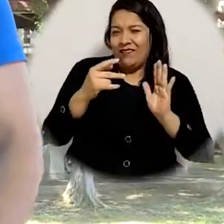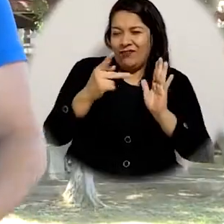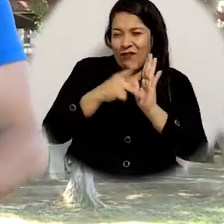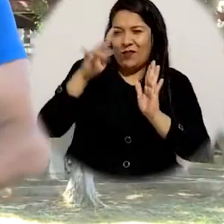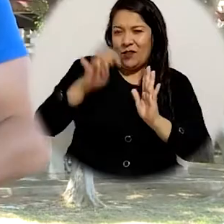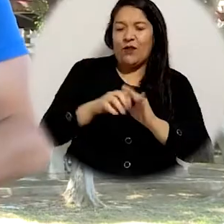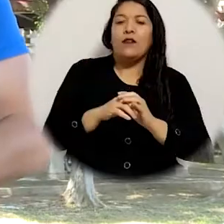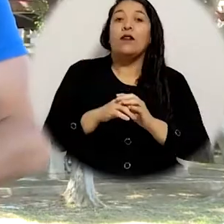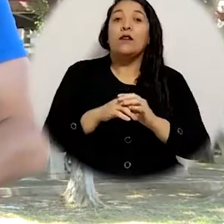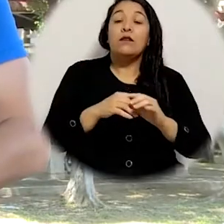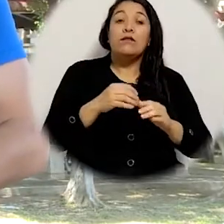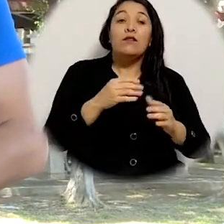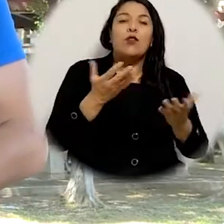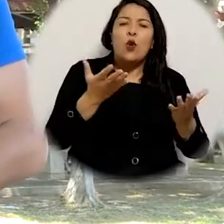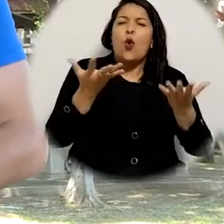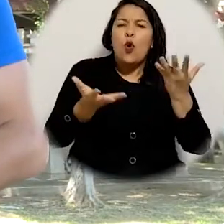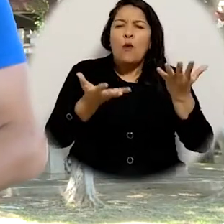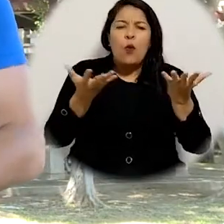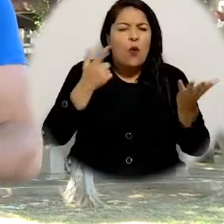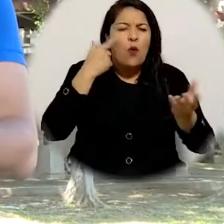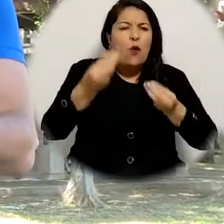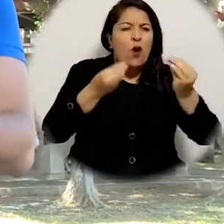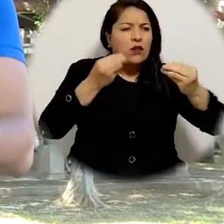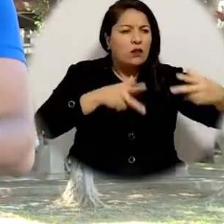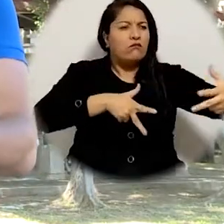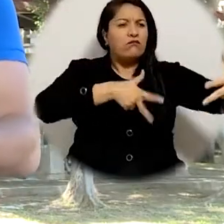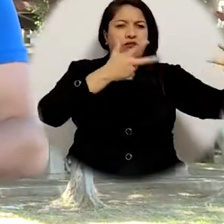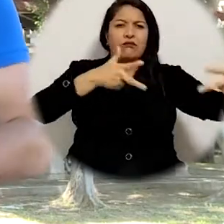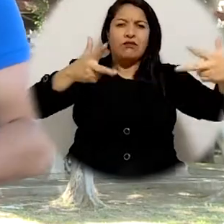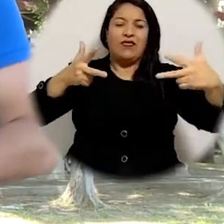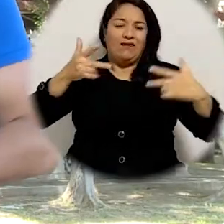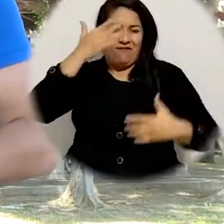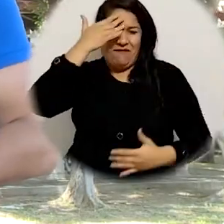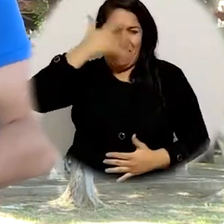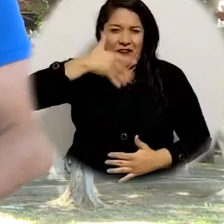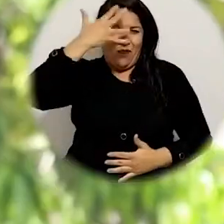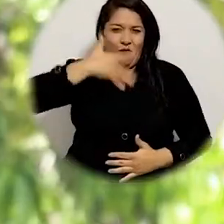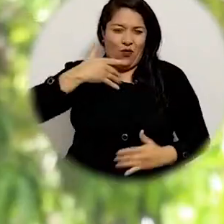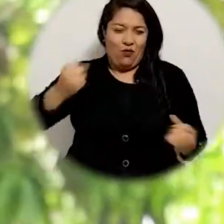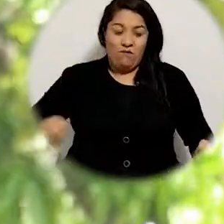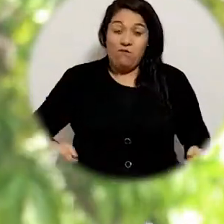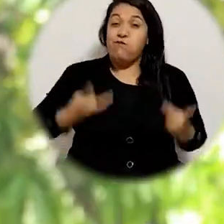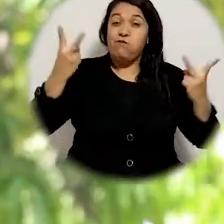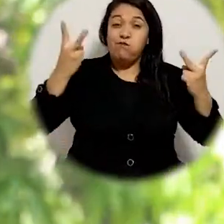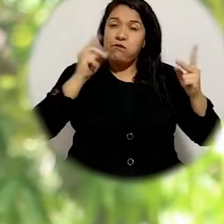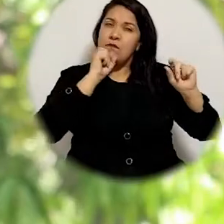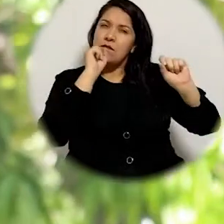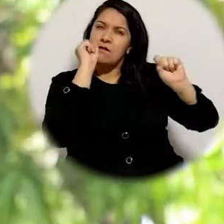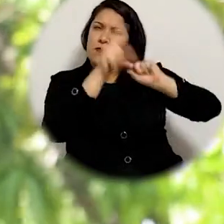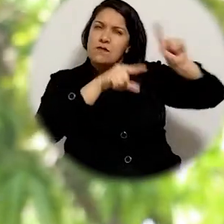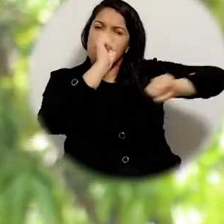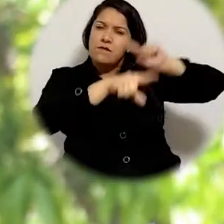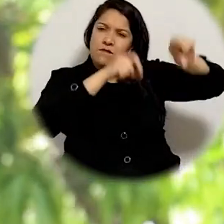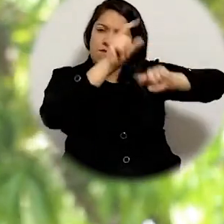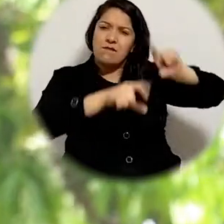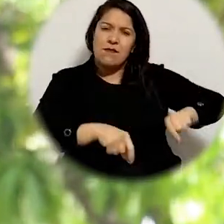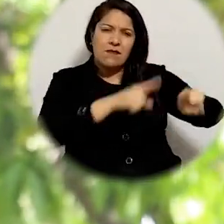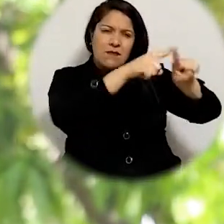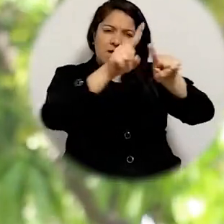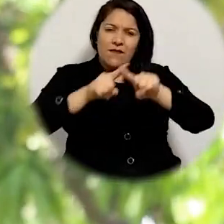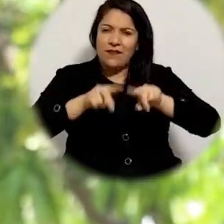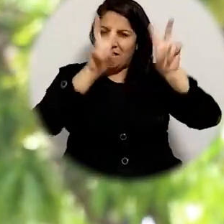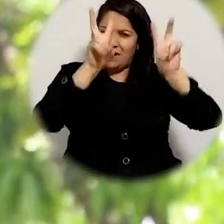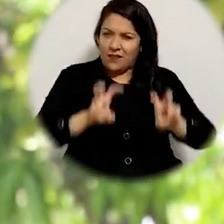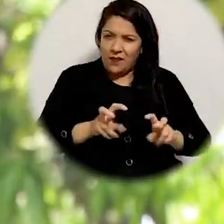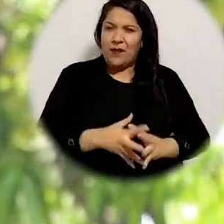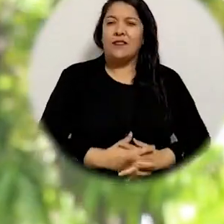comunidad universitaria participó de la jornada a través de la transmisión de facebook live donde pudieron expresar sus inquietudes y preguntas